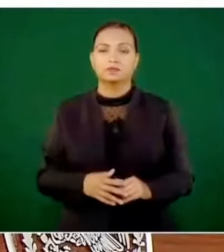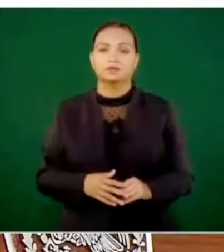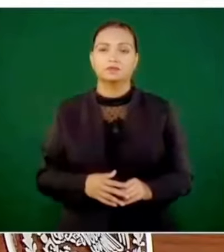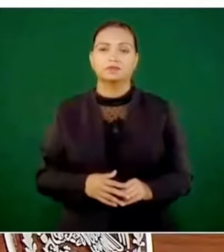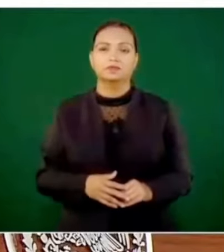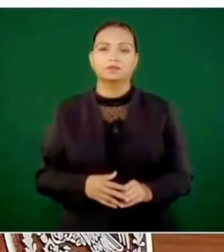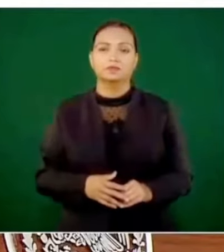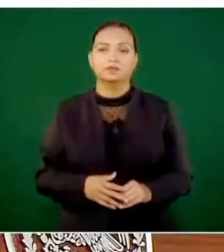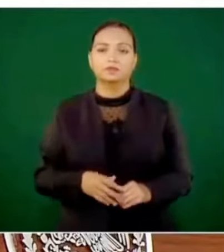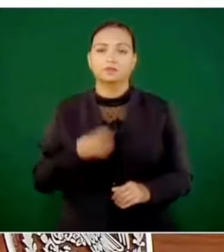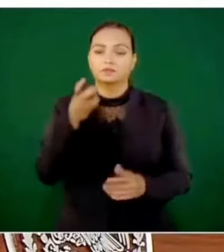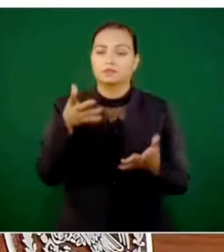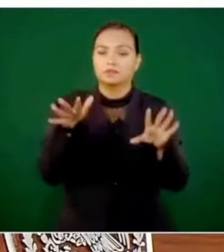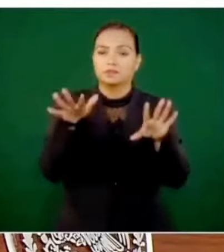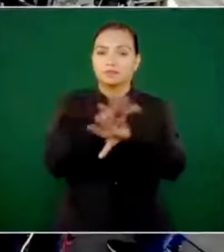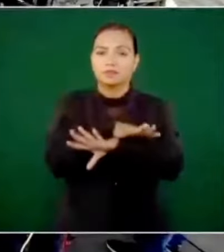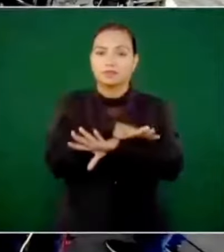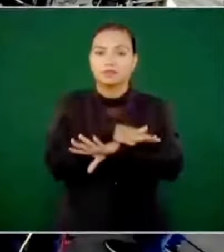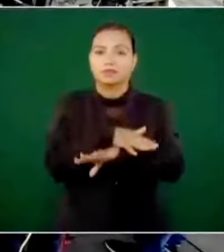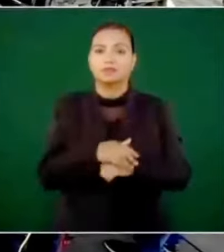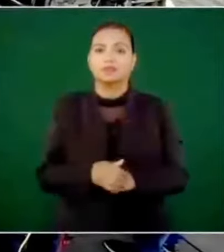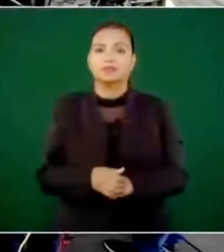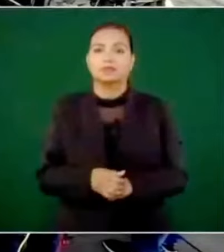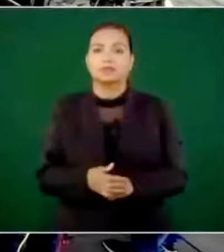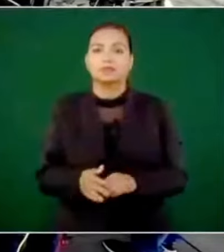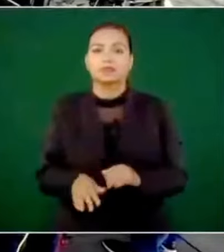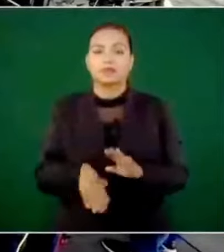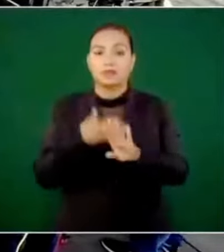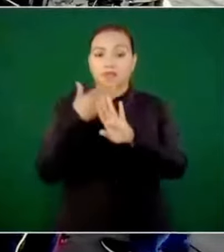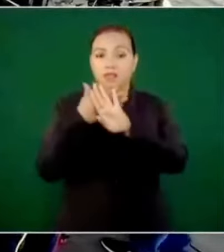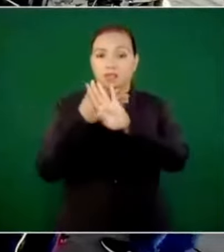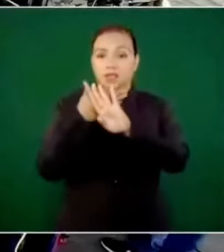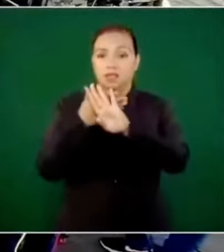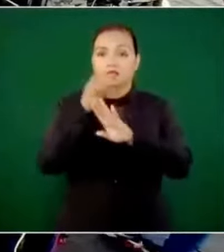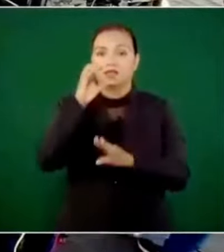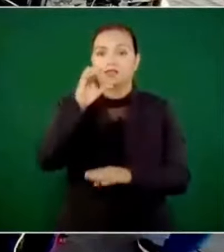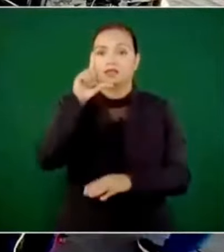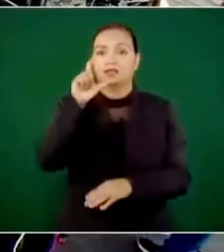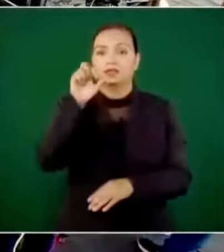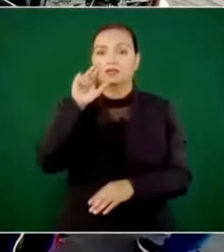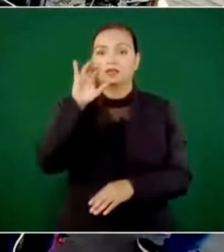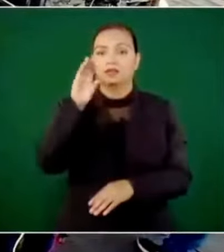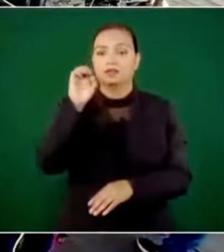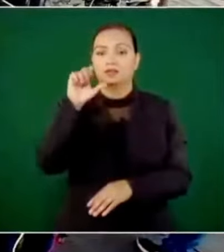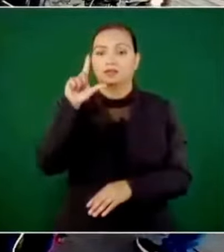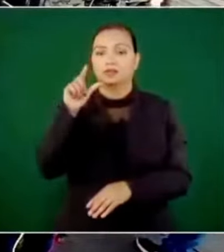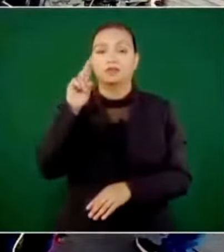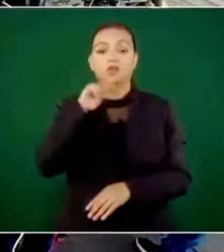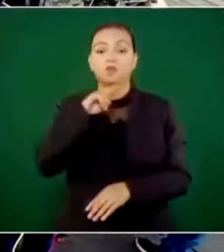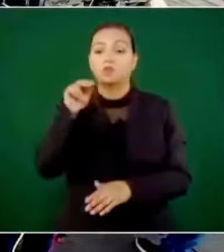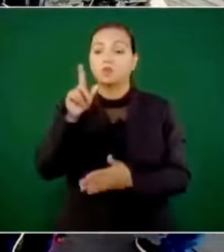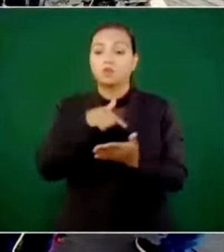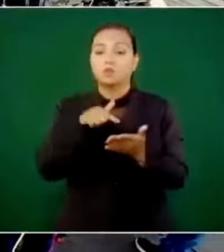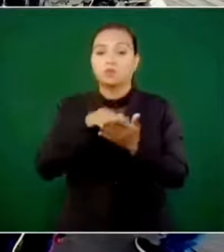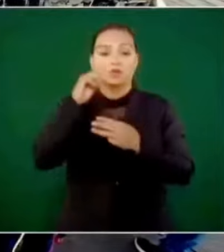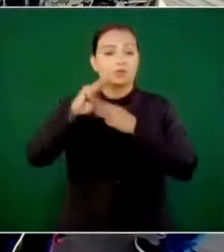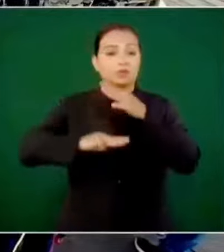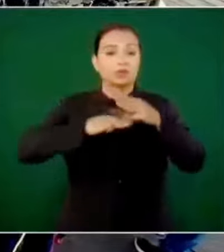esta reforma anticlerical que además en ningún lugar del mundo